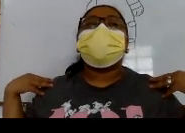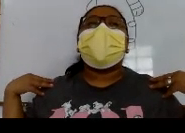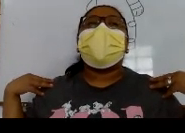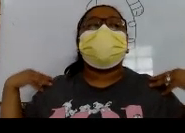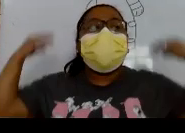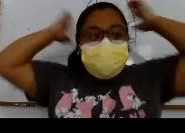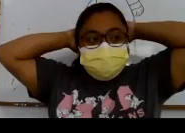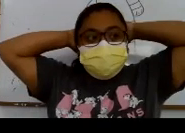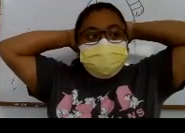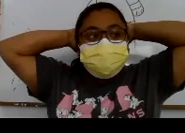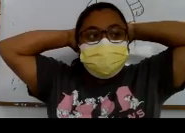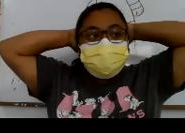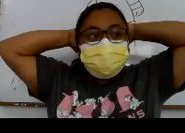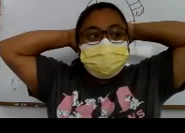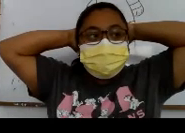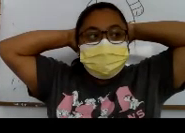¿Dónde están las cejas?